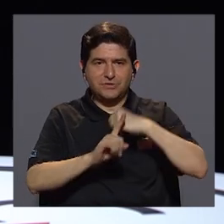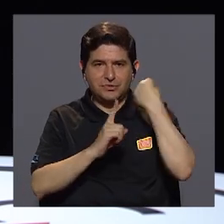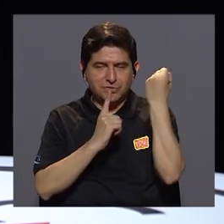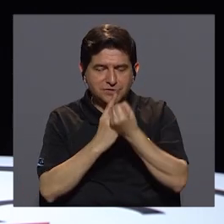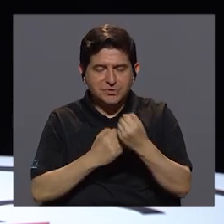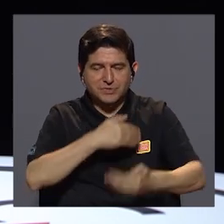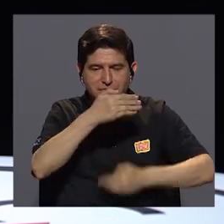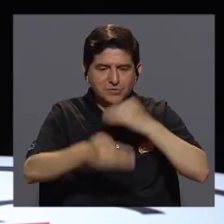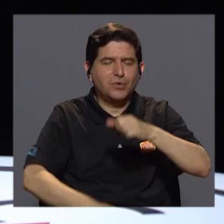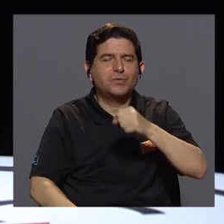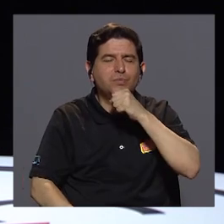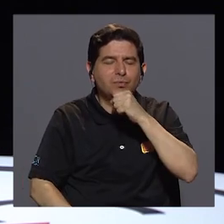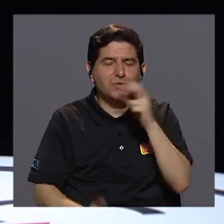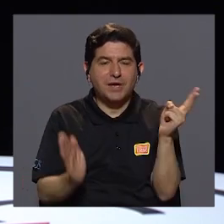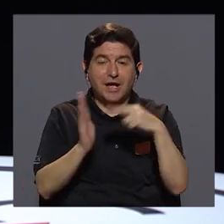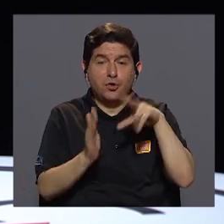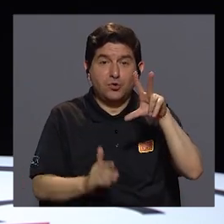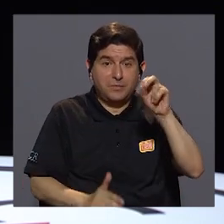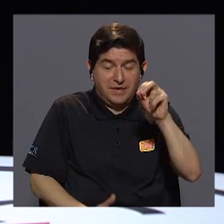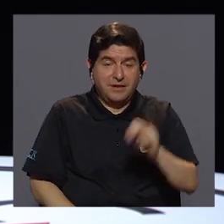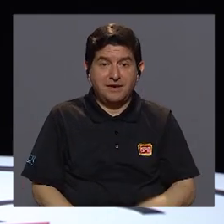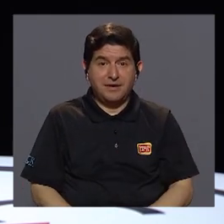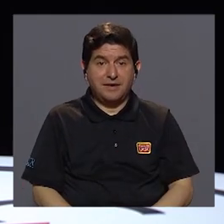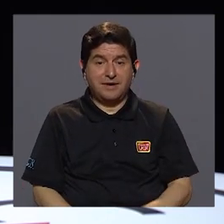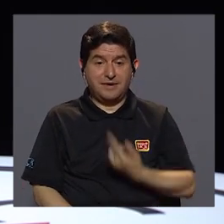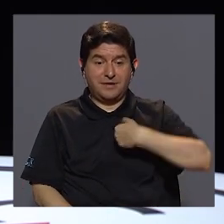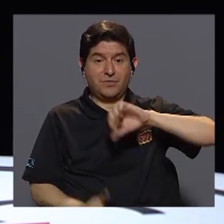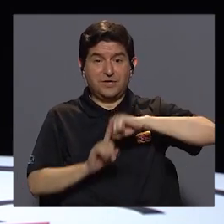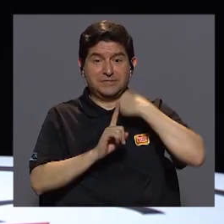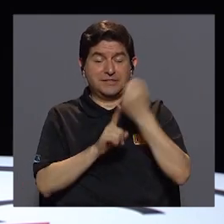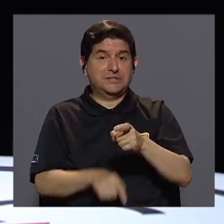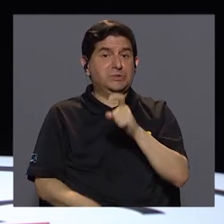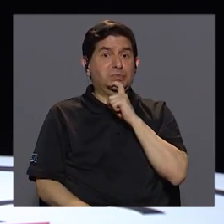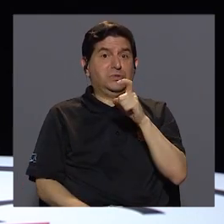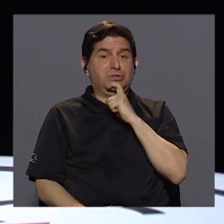este envejecimiento que en el 2030 nos agarra del cuello y nos pone en colapso.